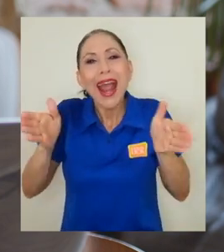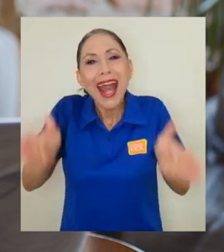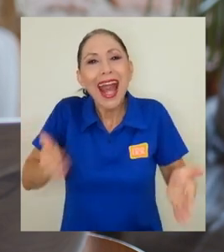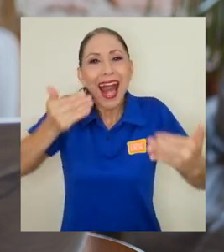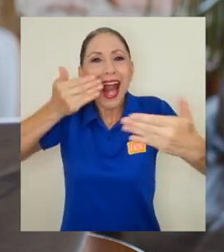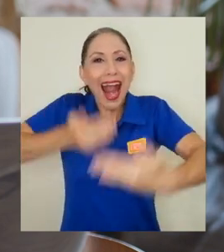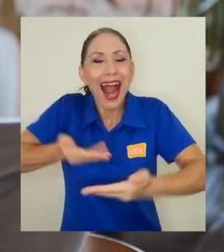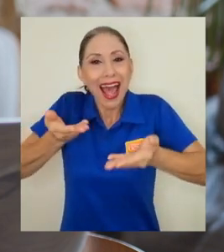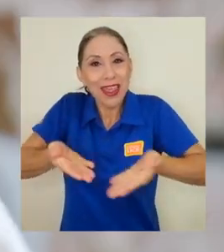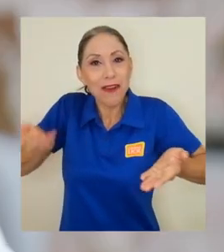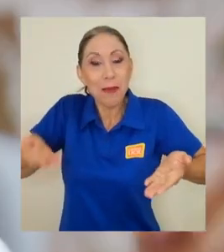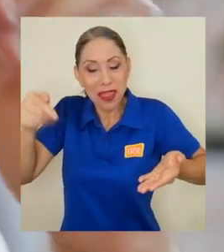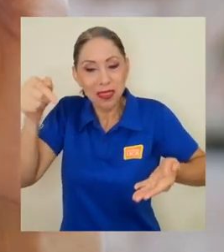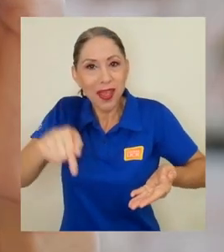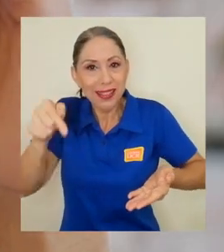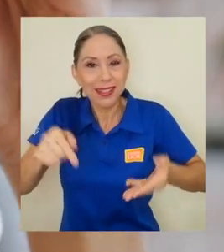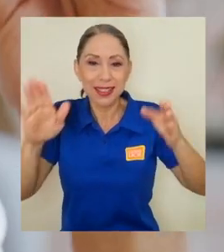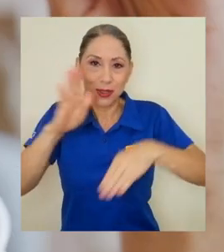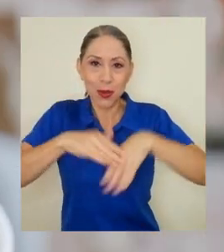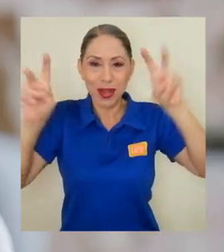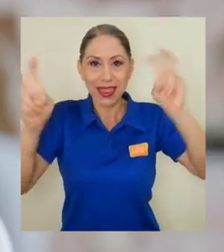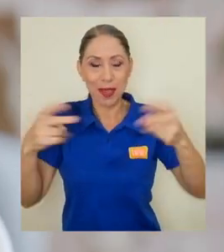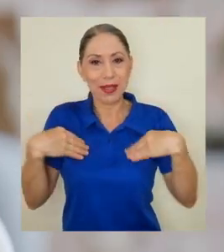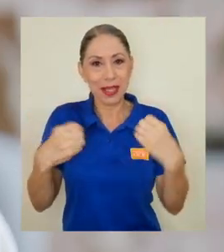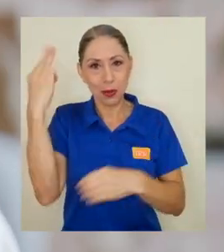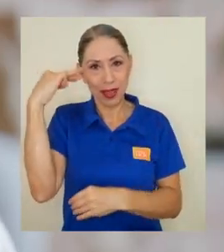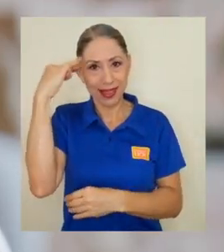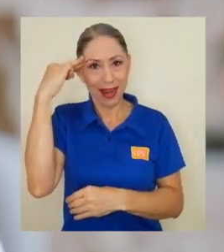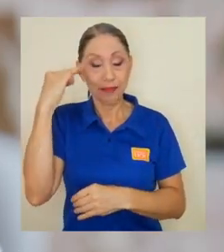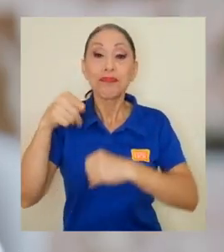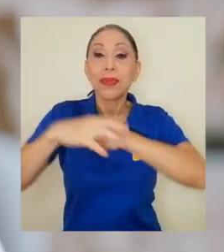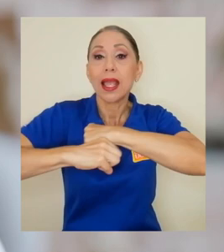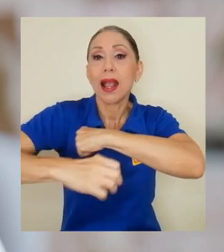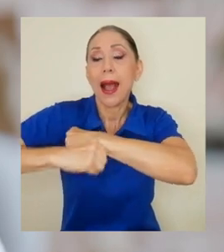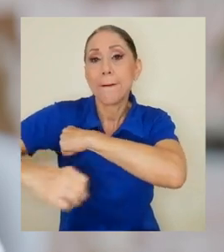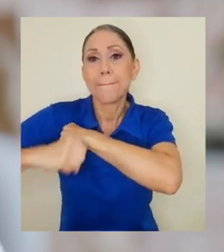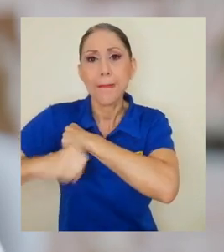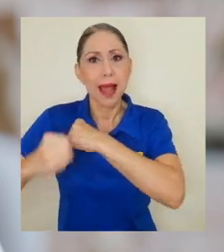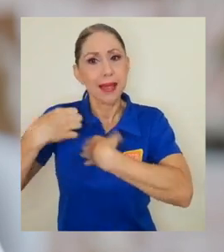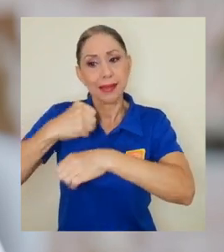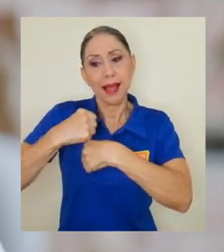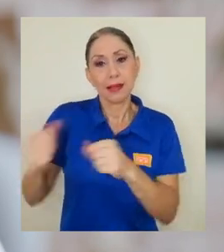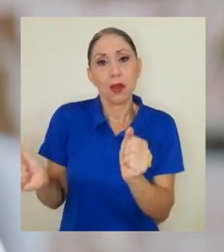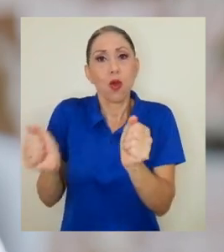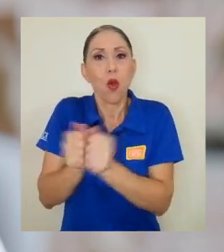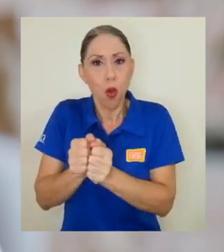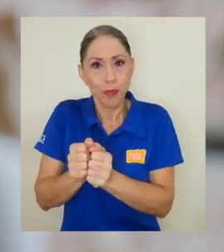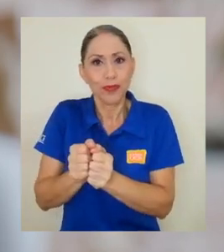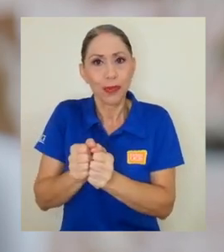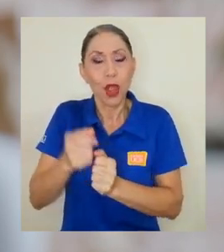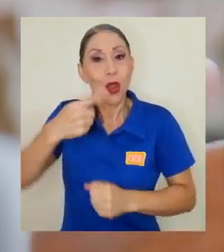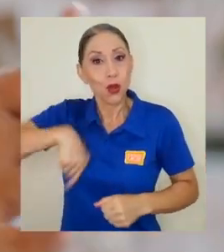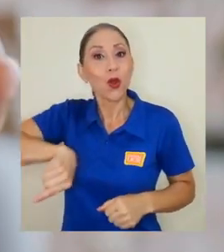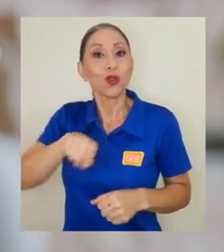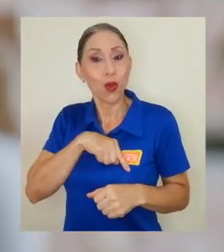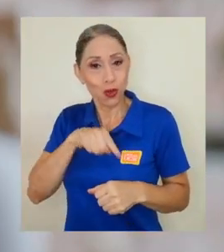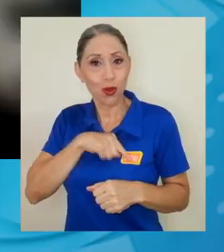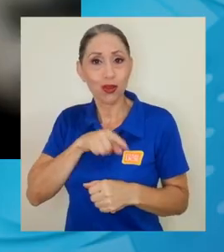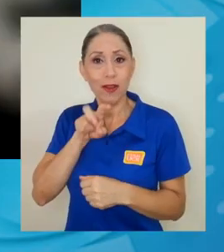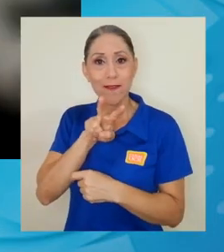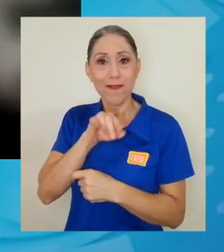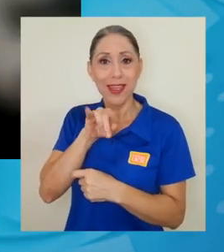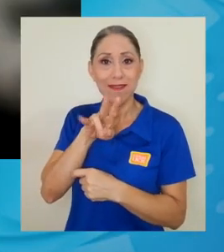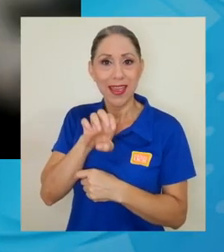tema de salud mental. Bueno, es una campaña que se ha estructurado en conjunto con nosotros en la VIVE, Bienestar y Salud, Orientación,